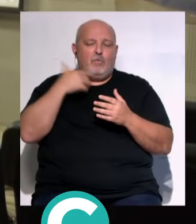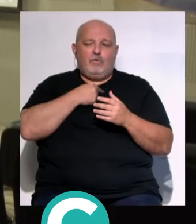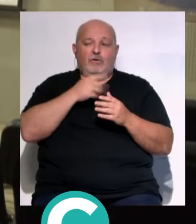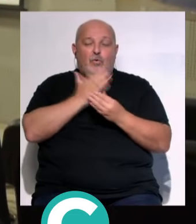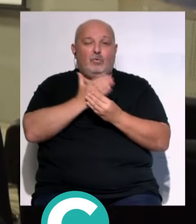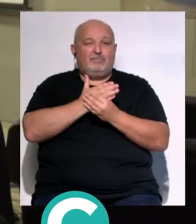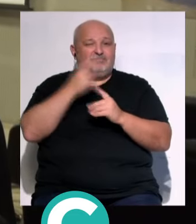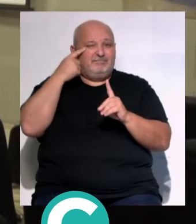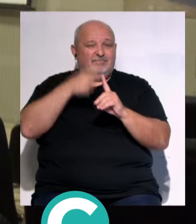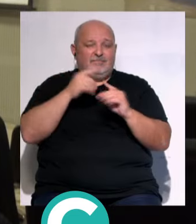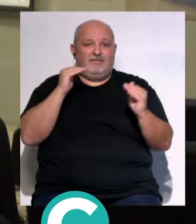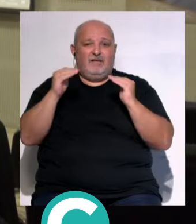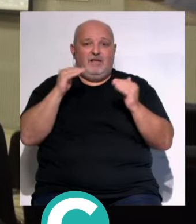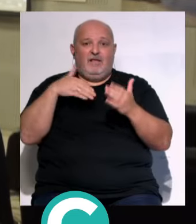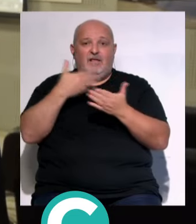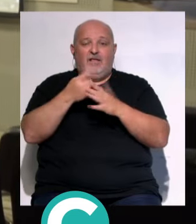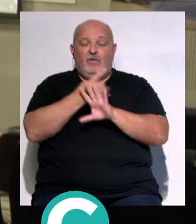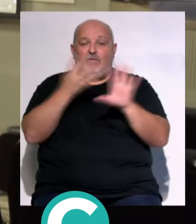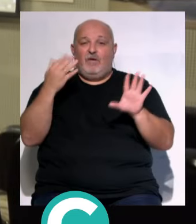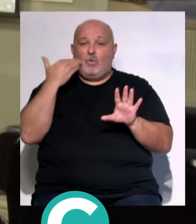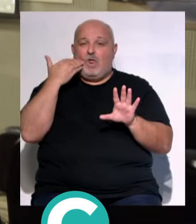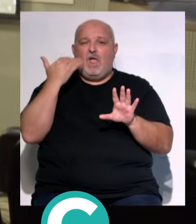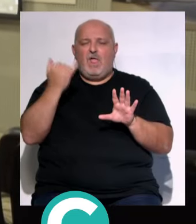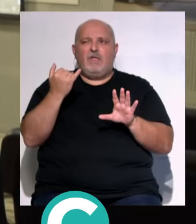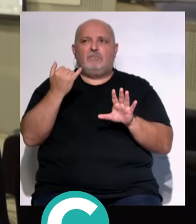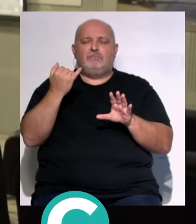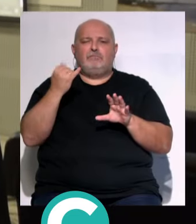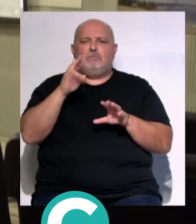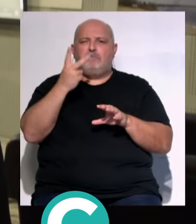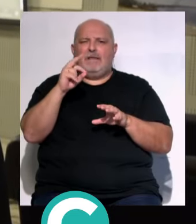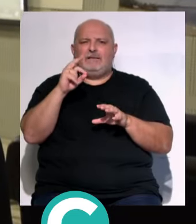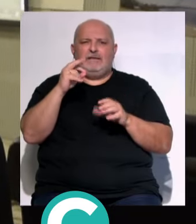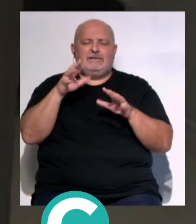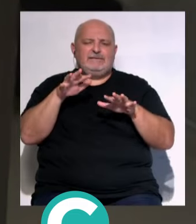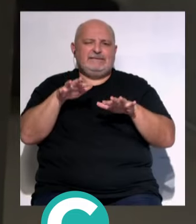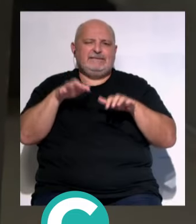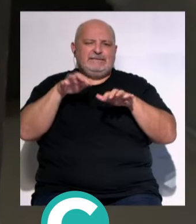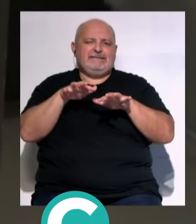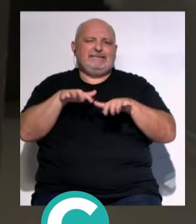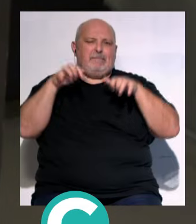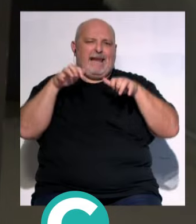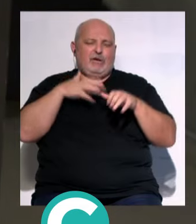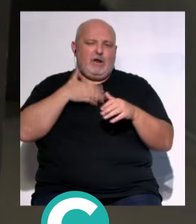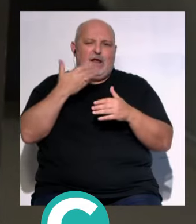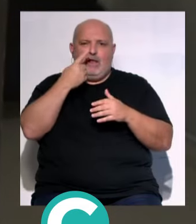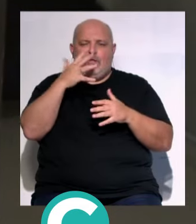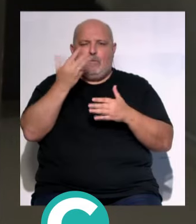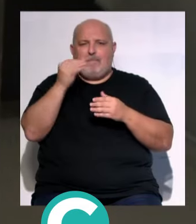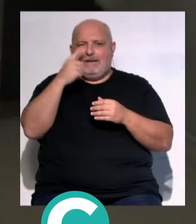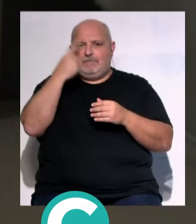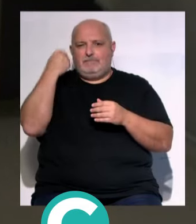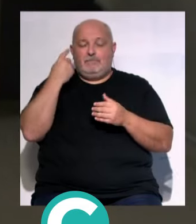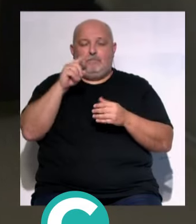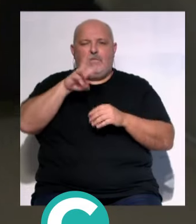Estos cursos que se desarrollarán... ...hasta el 19 de julio... ...cuentan con una veintena de seminarios... ...cinco más que el año anterior... ...de